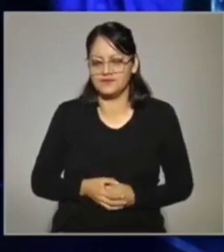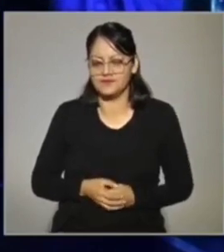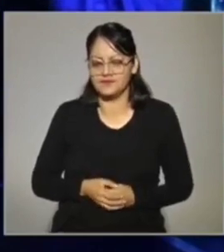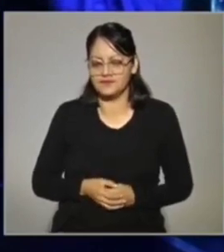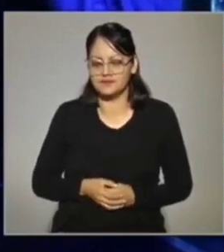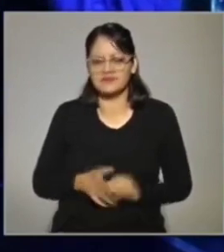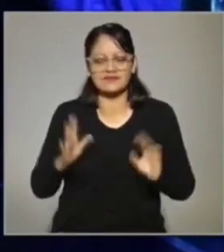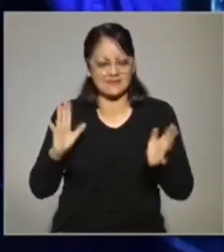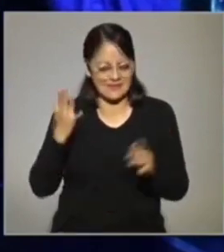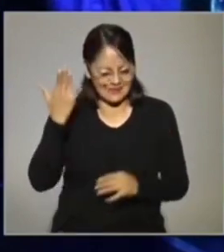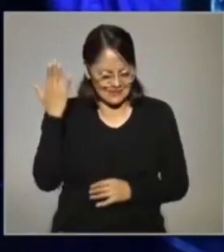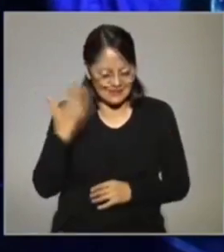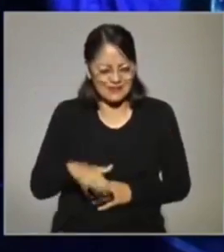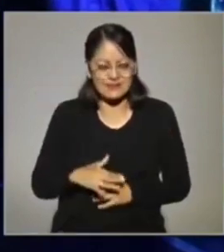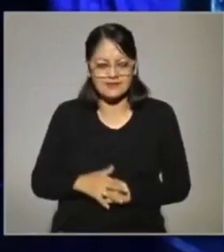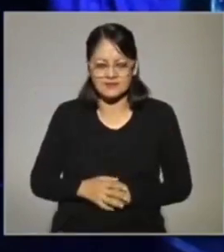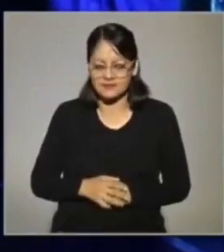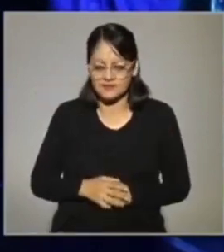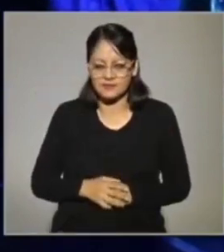Ya sé.